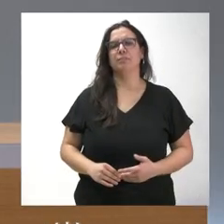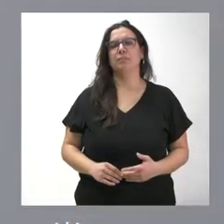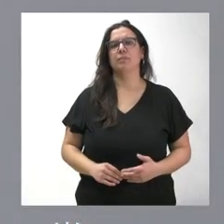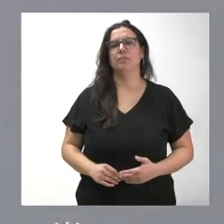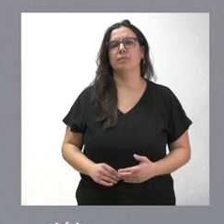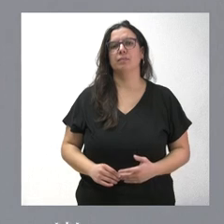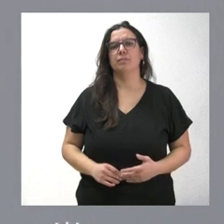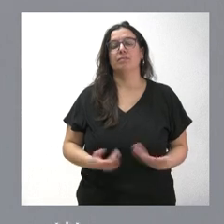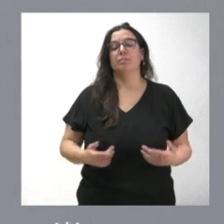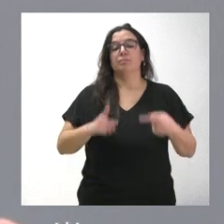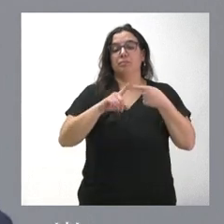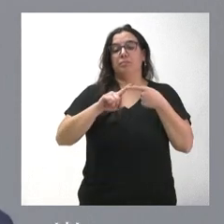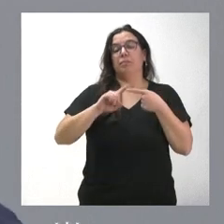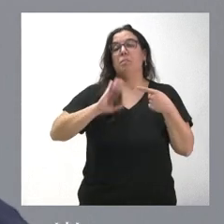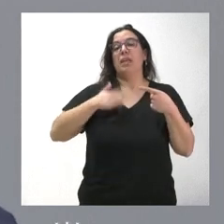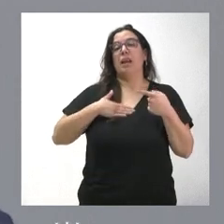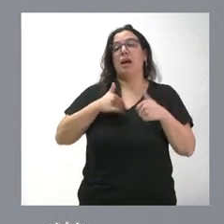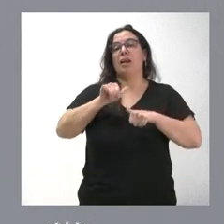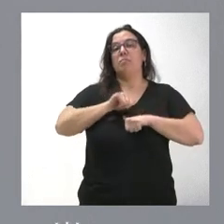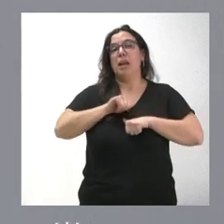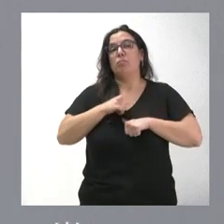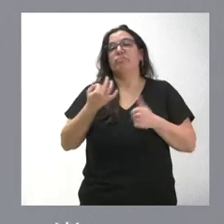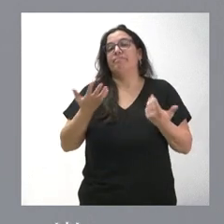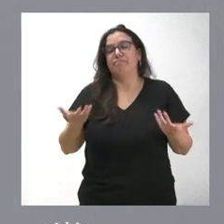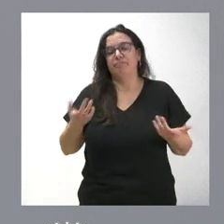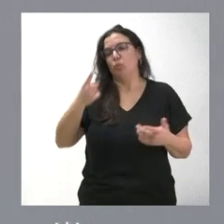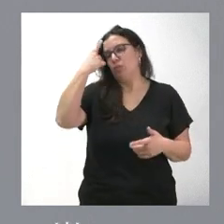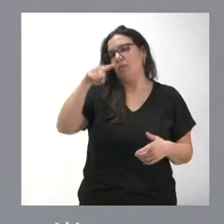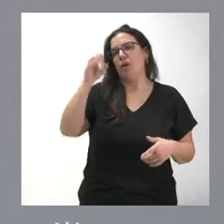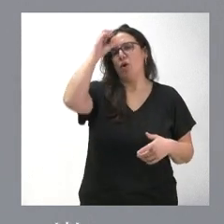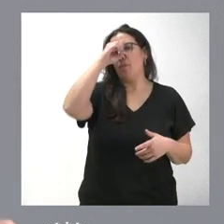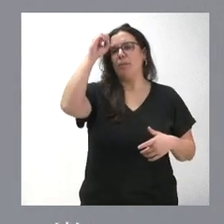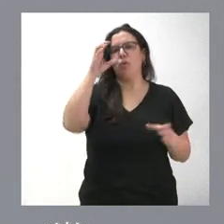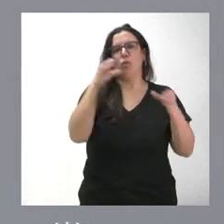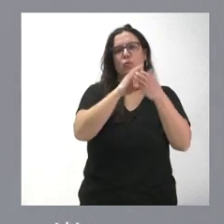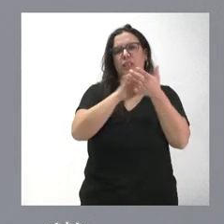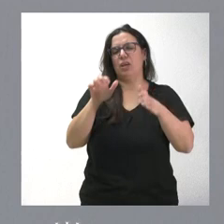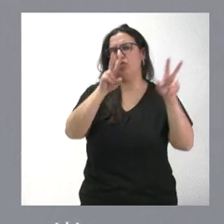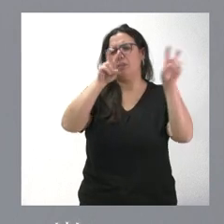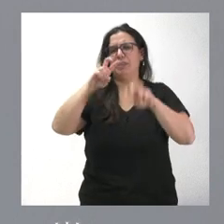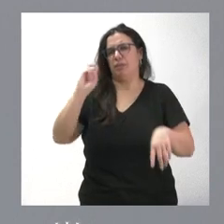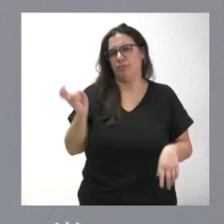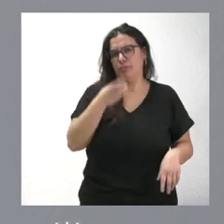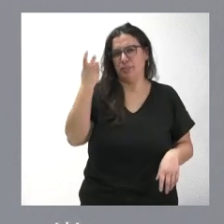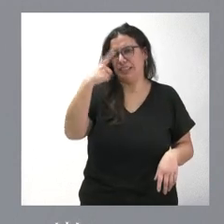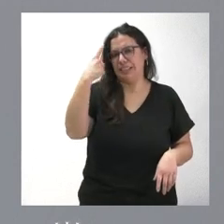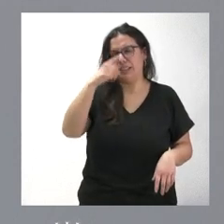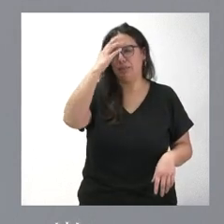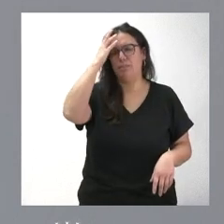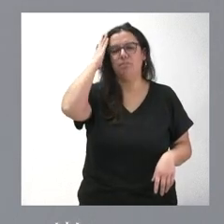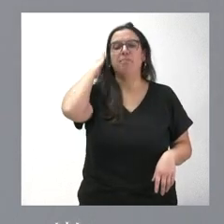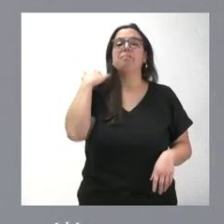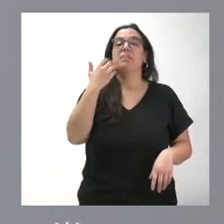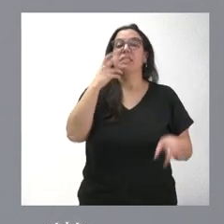¿Qué esperamos mañana? Pues usted sabe la posición que tiene la Junta de Castilla sobre muchos temas. Si se